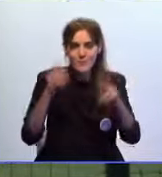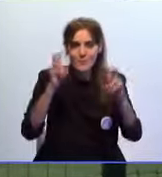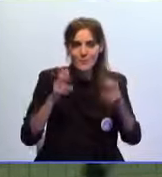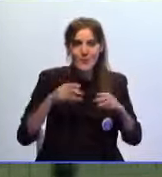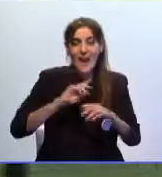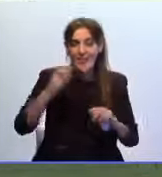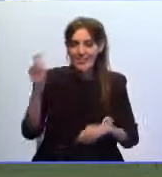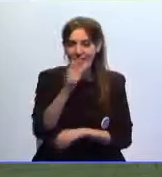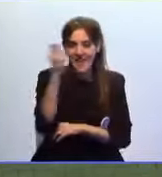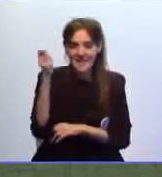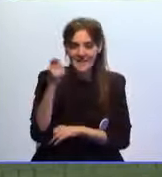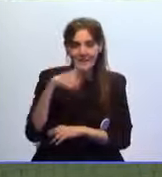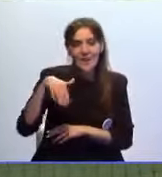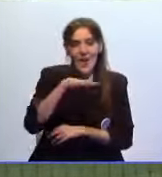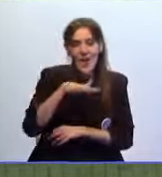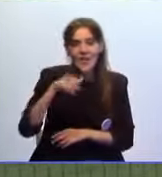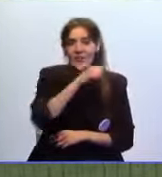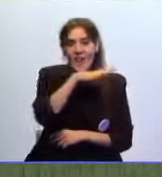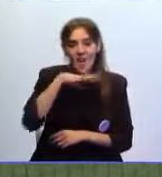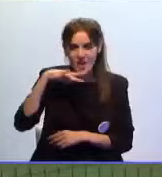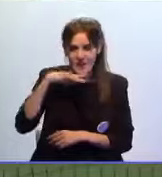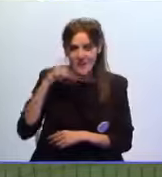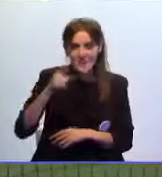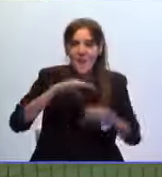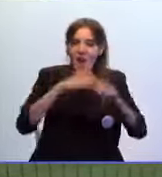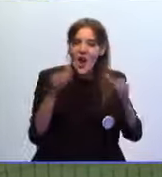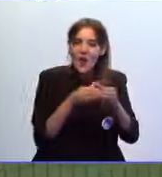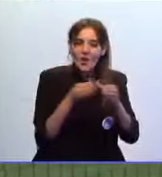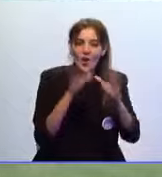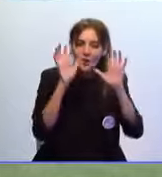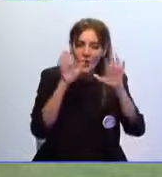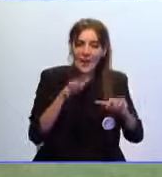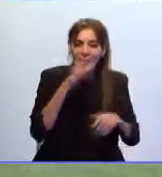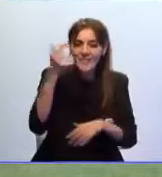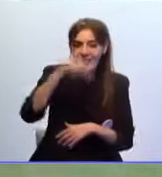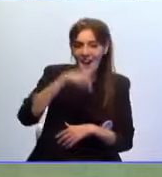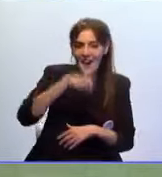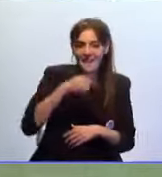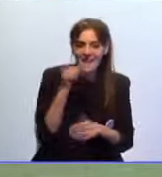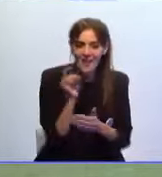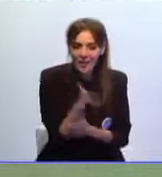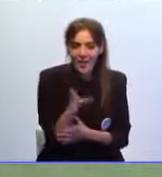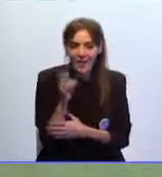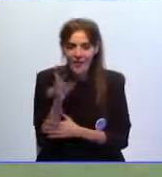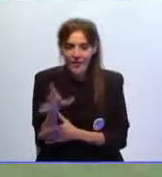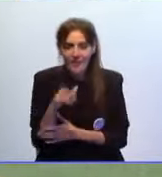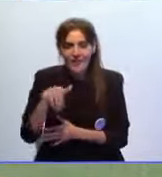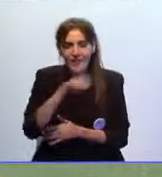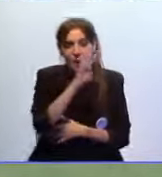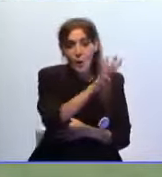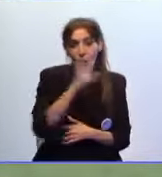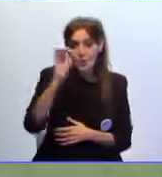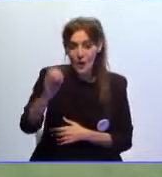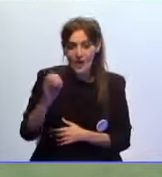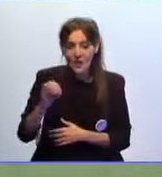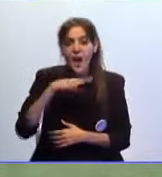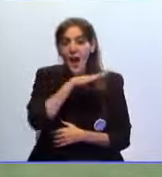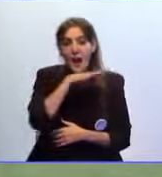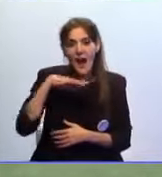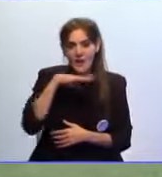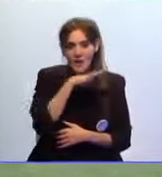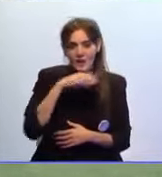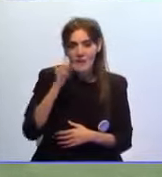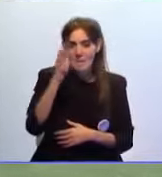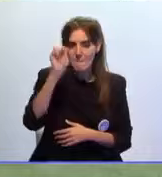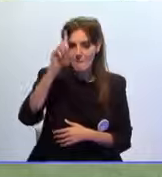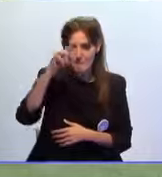invicto en el campo del Conil El conjunto gaditano que repite en casa viene de golear en su feudo 4-0 Alcolista La Palma